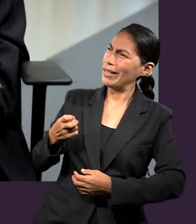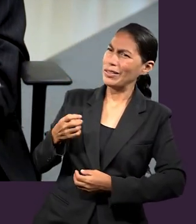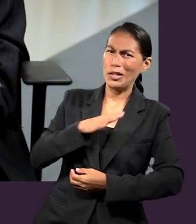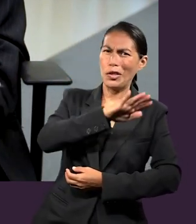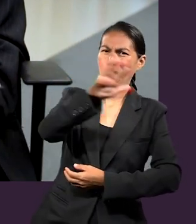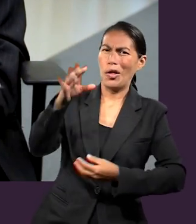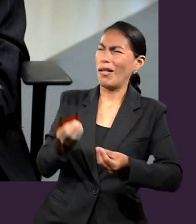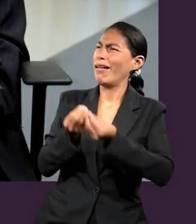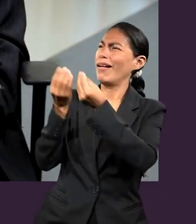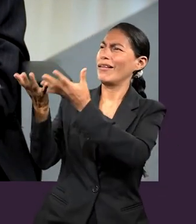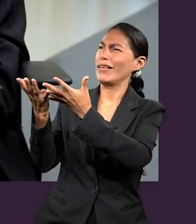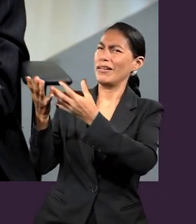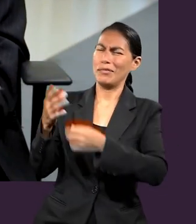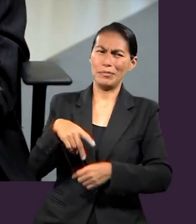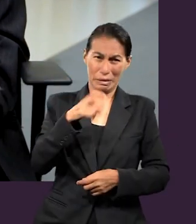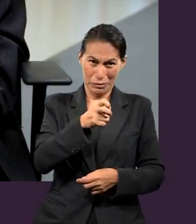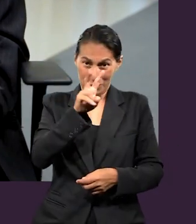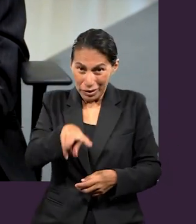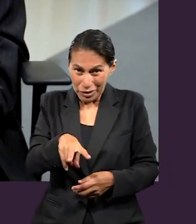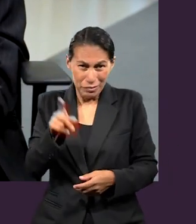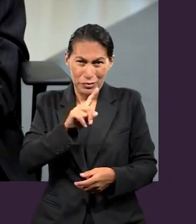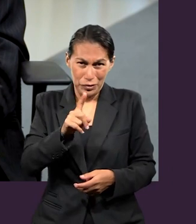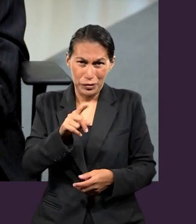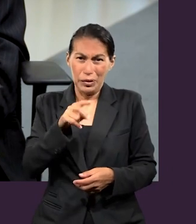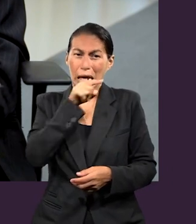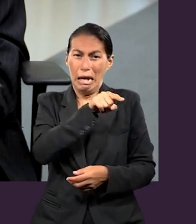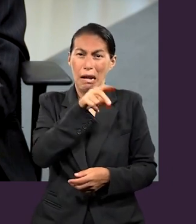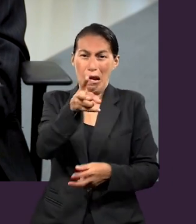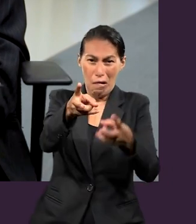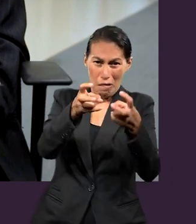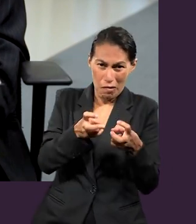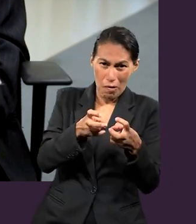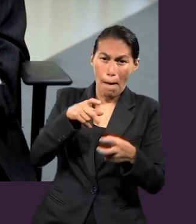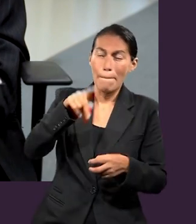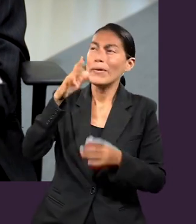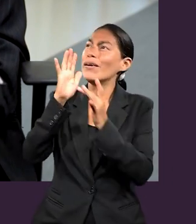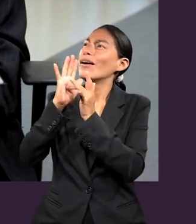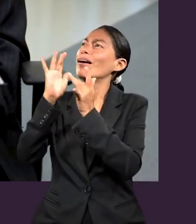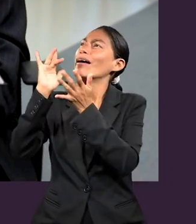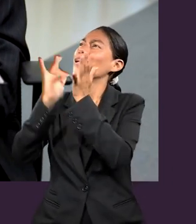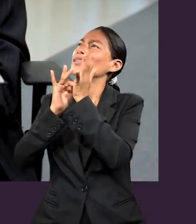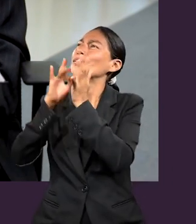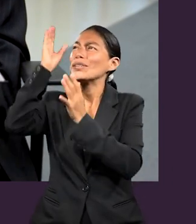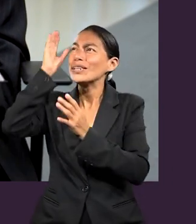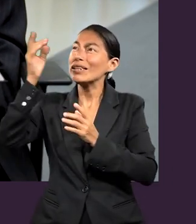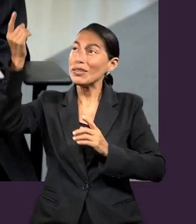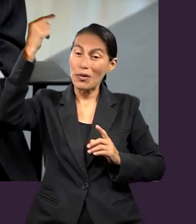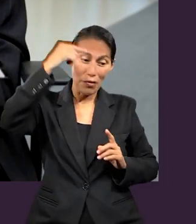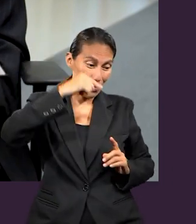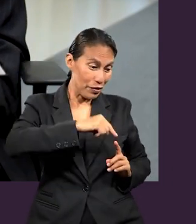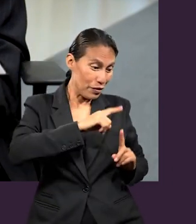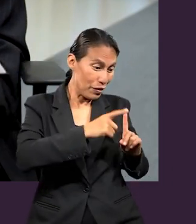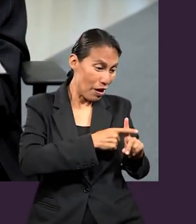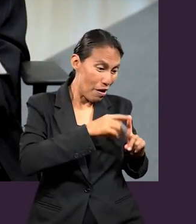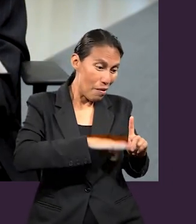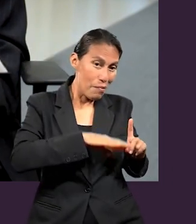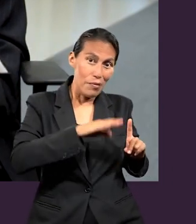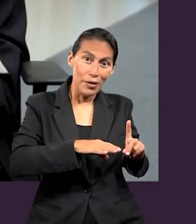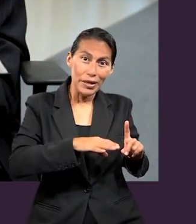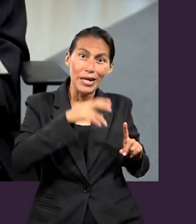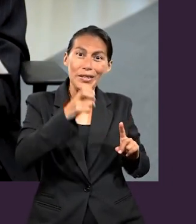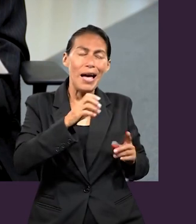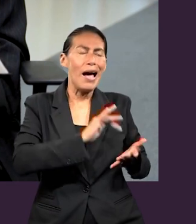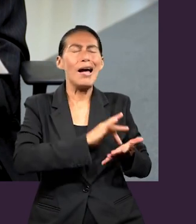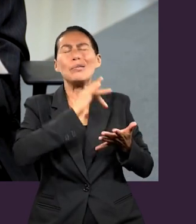poderío y belleza, y dice que a él le ha sido empregado, dado. Realmente él lo usurpó. Pero ahora, mediante Cristo